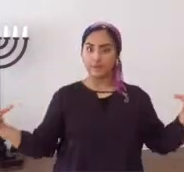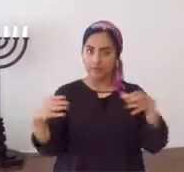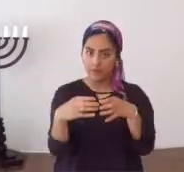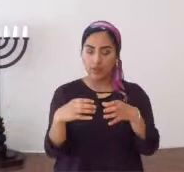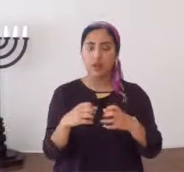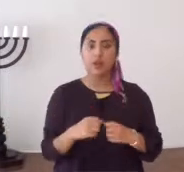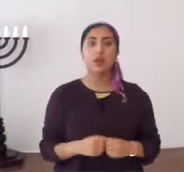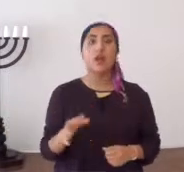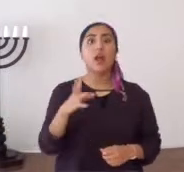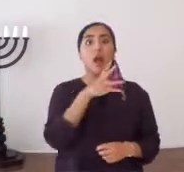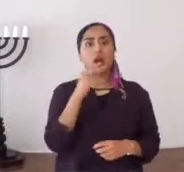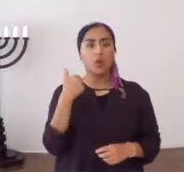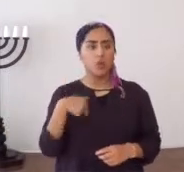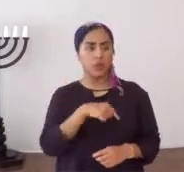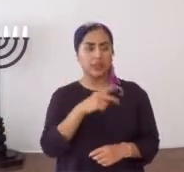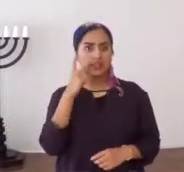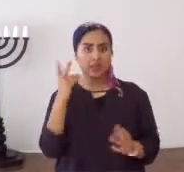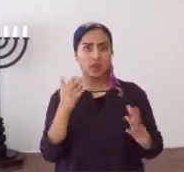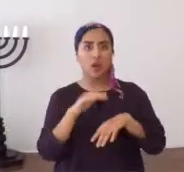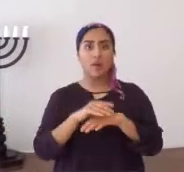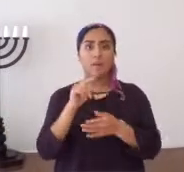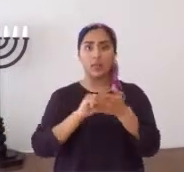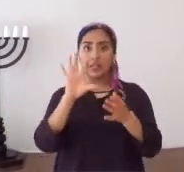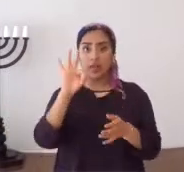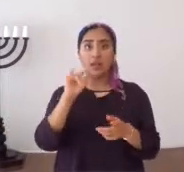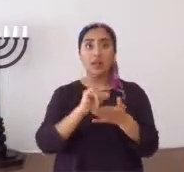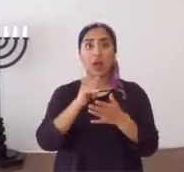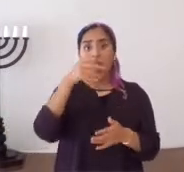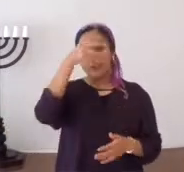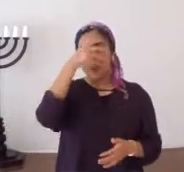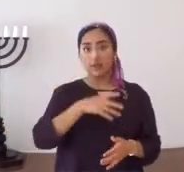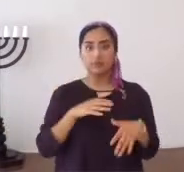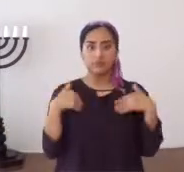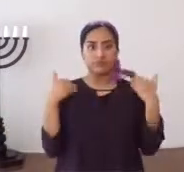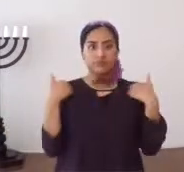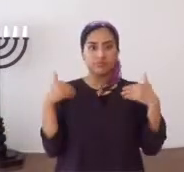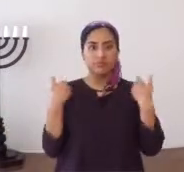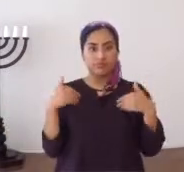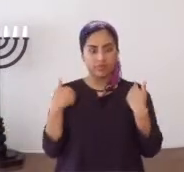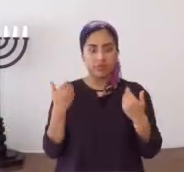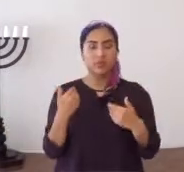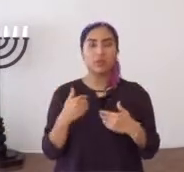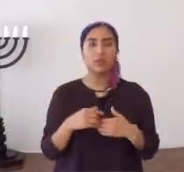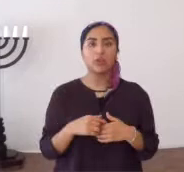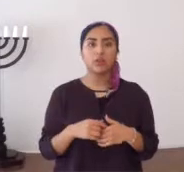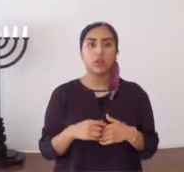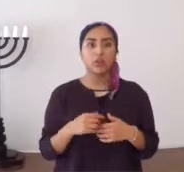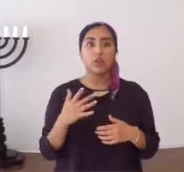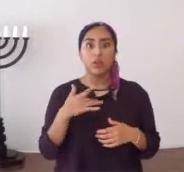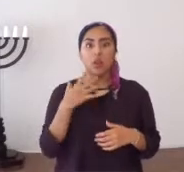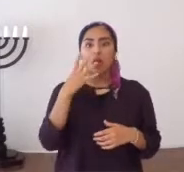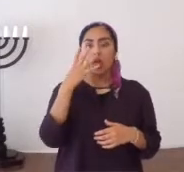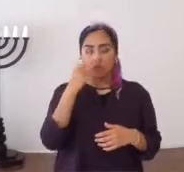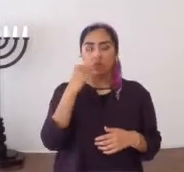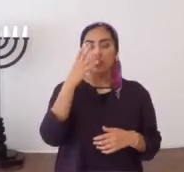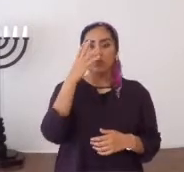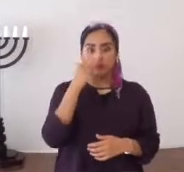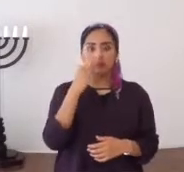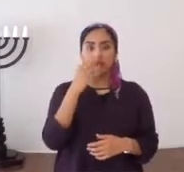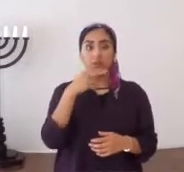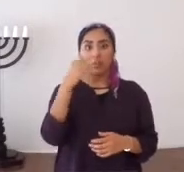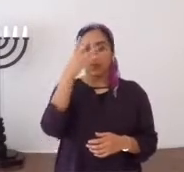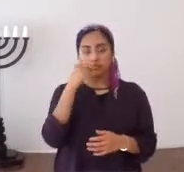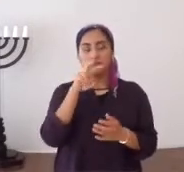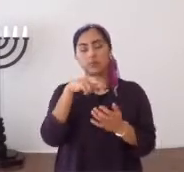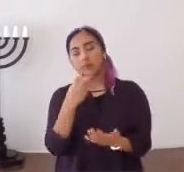aposento alto, donde estaban reunidos, y vemos aquí, en el verso 9, que un joven, llamado Utico, por así decirlo,